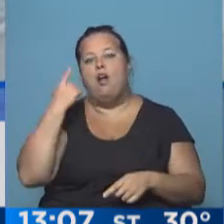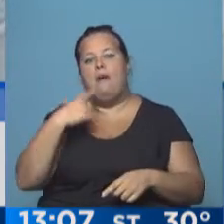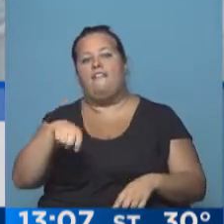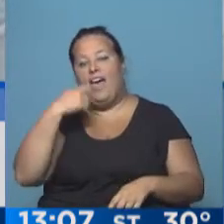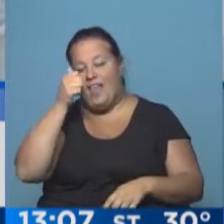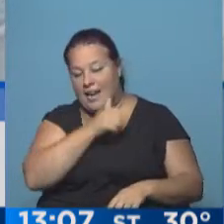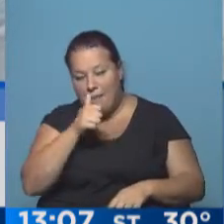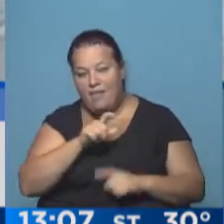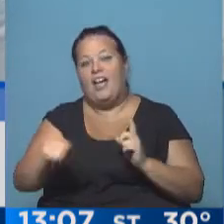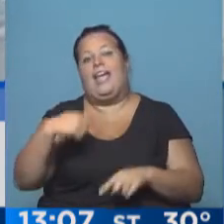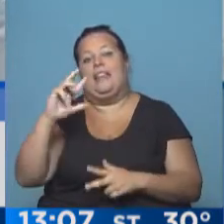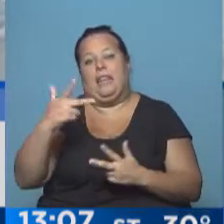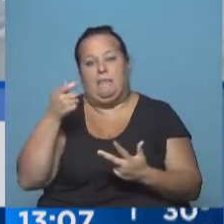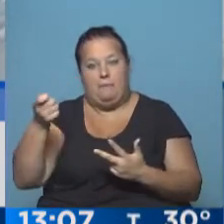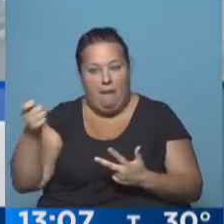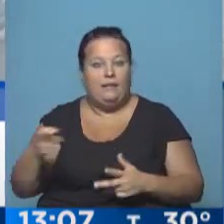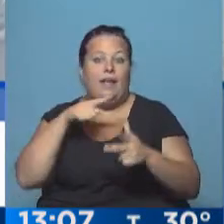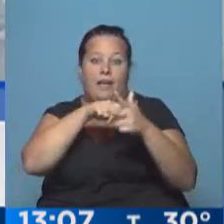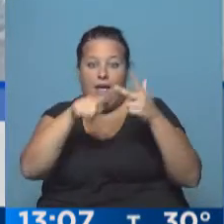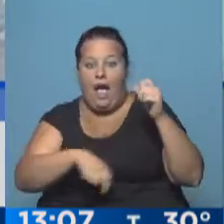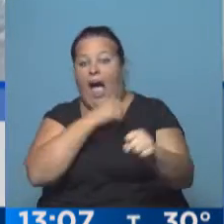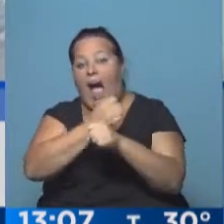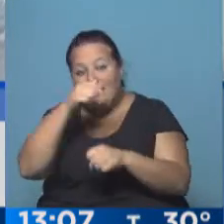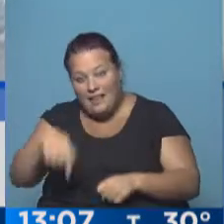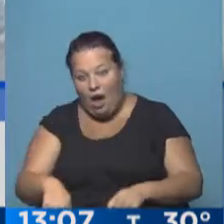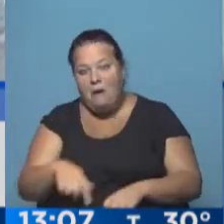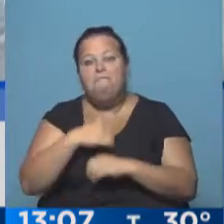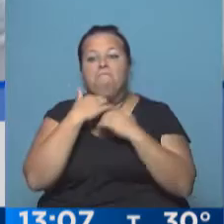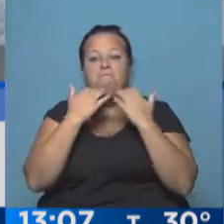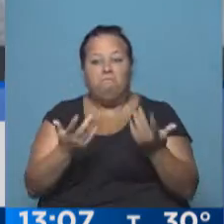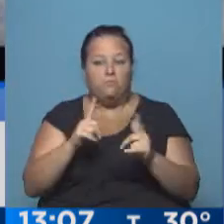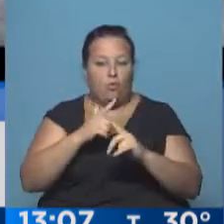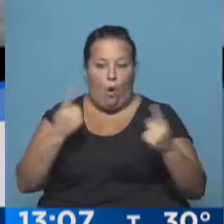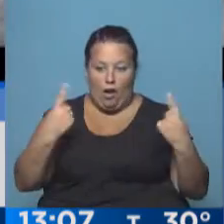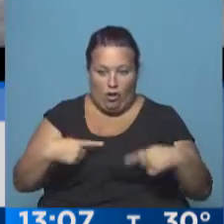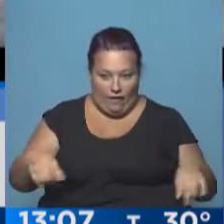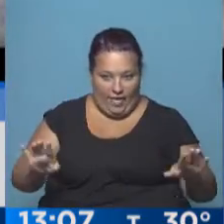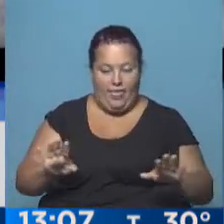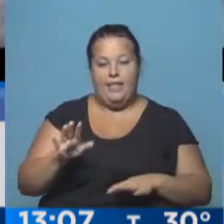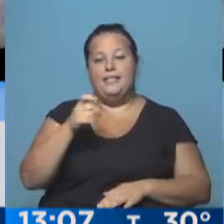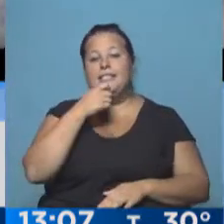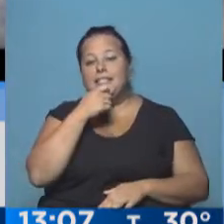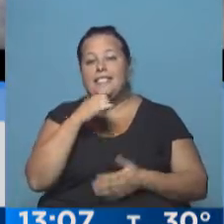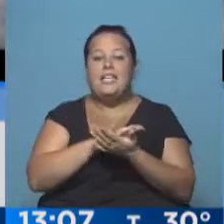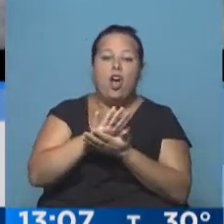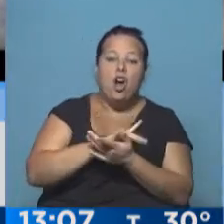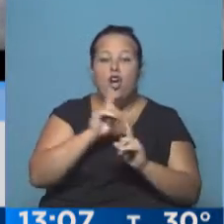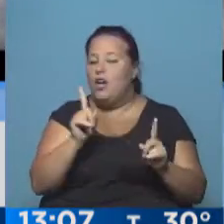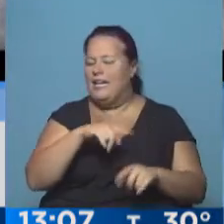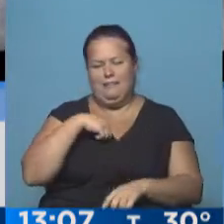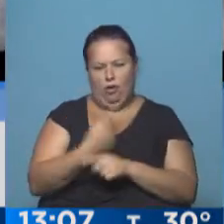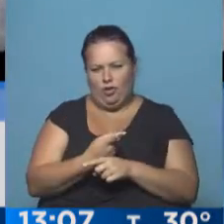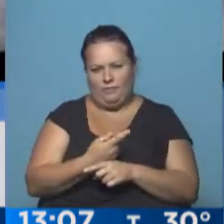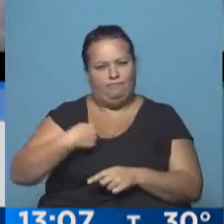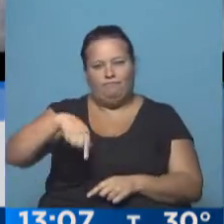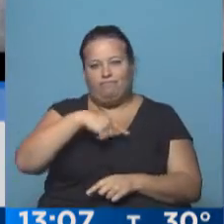de los medicamentos que por un triple crimen, desde entonces hasta hoy no tenemos ningún tipo de novedad. Si hay o no una negociación, es imposible que